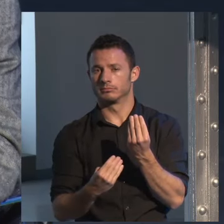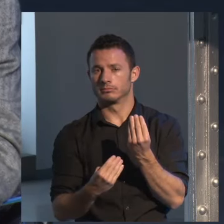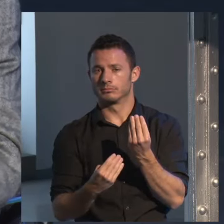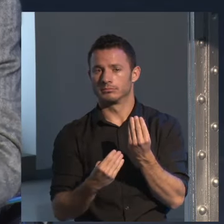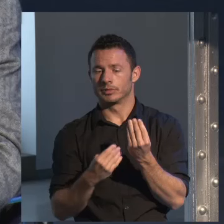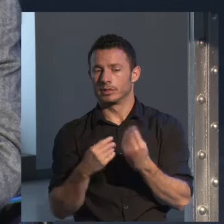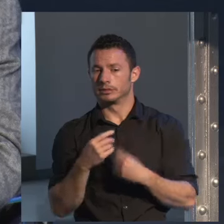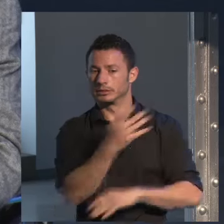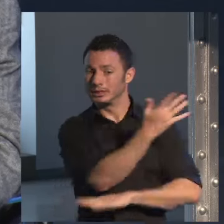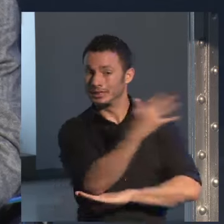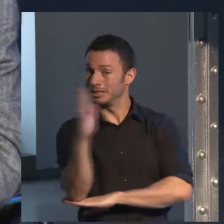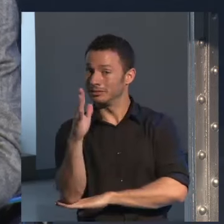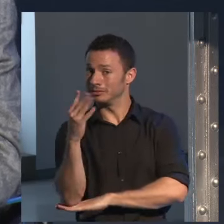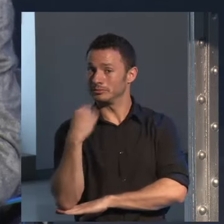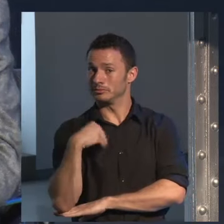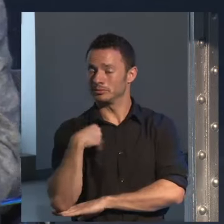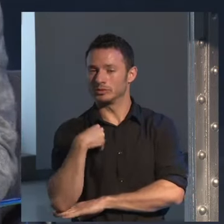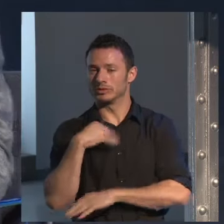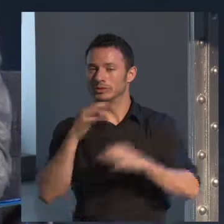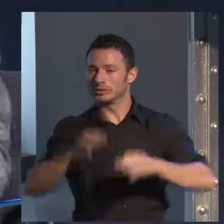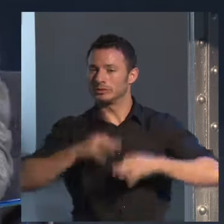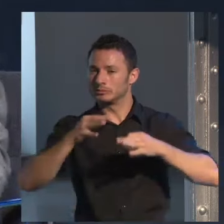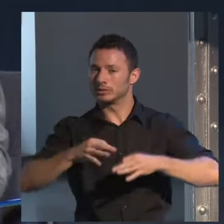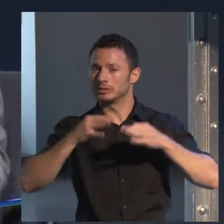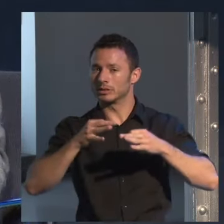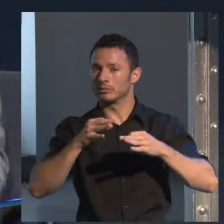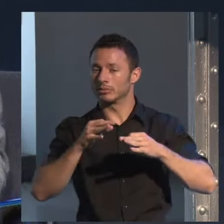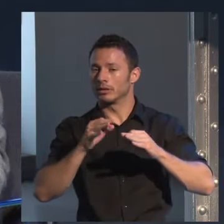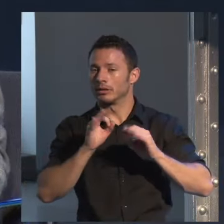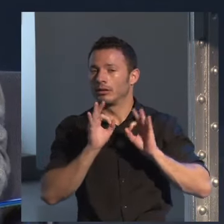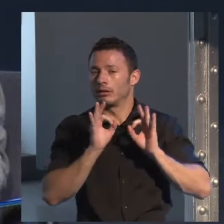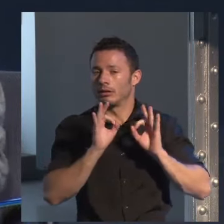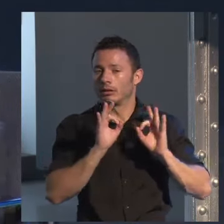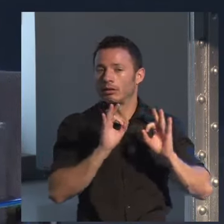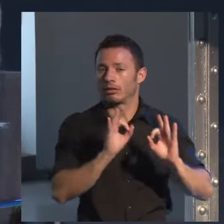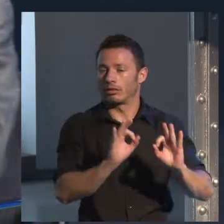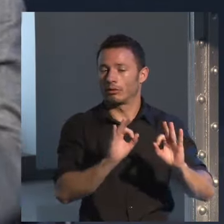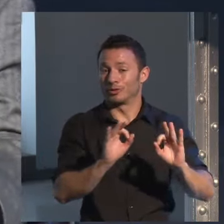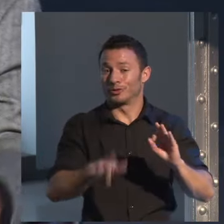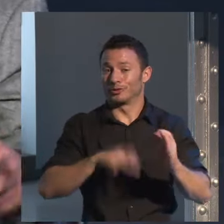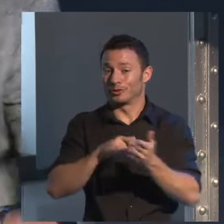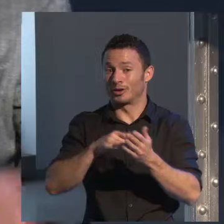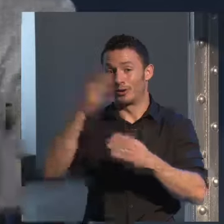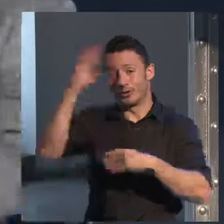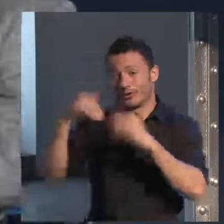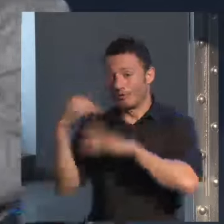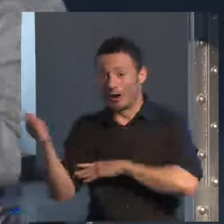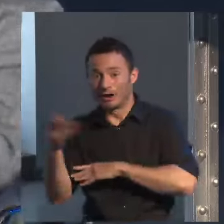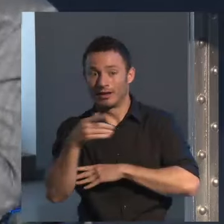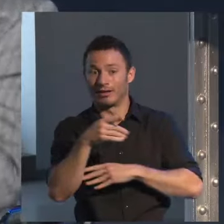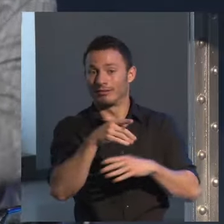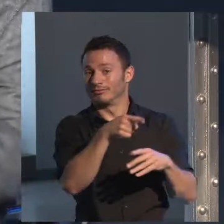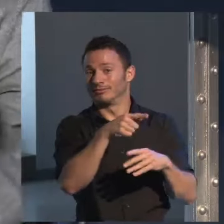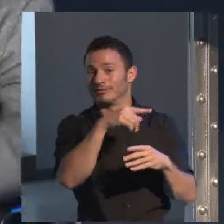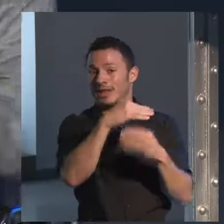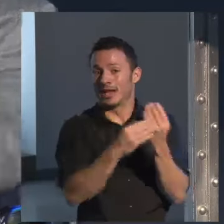y esos plátanos siempre se maduran cuando yo estoy fuera de Cuba, y se lo come toda mi familia, y yo que soy el que me paso